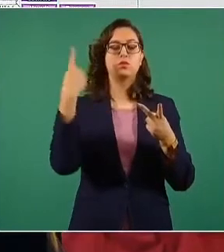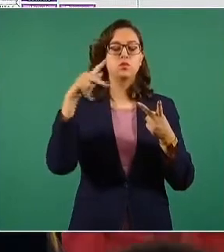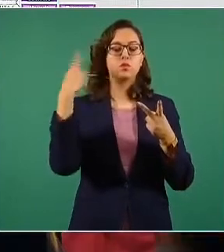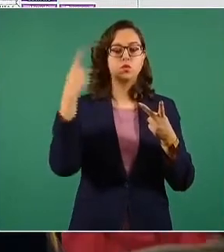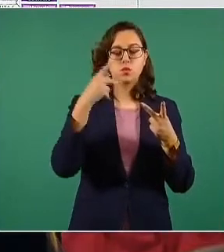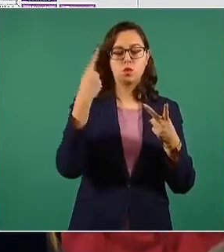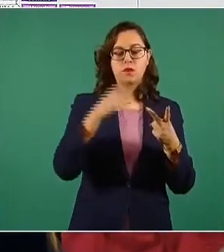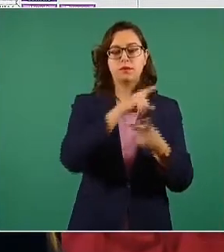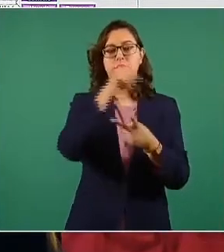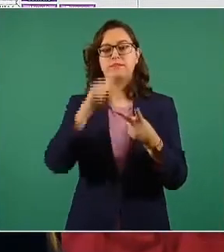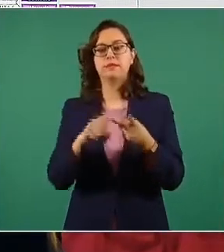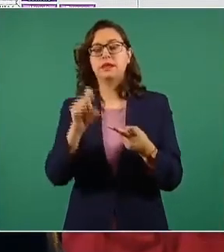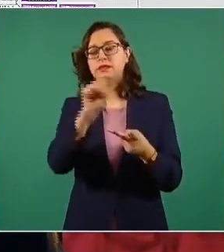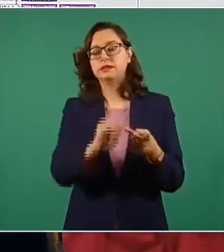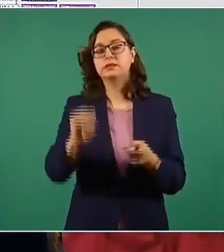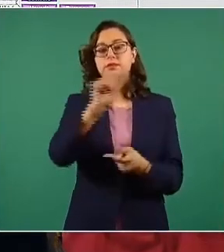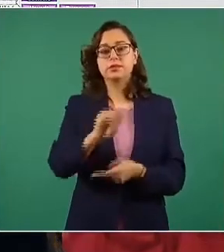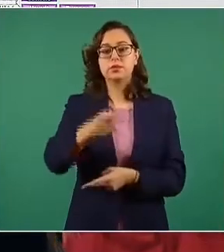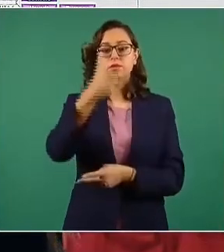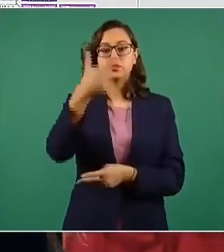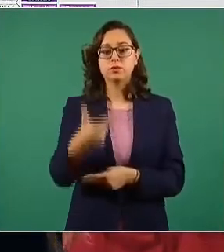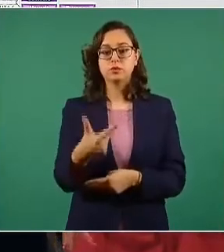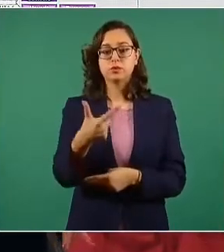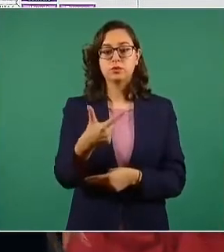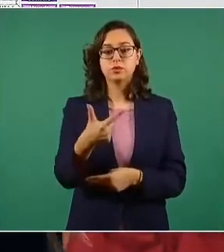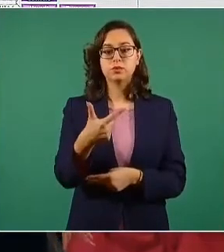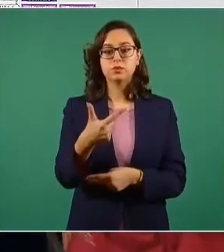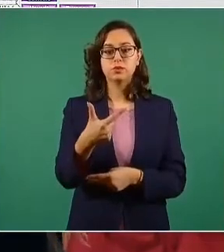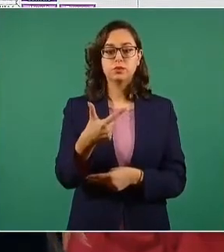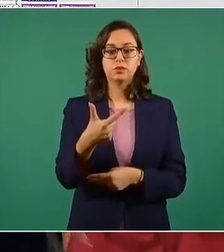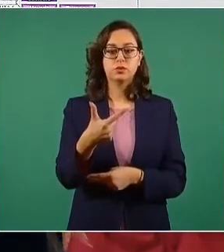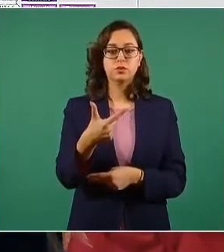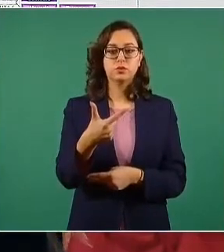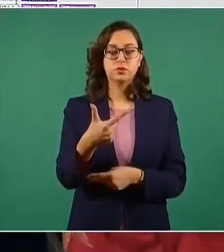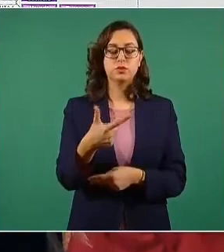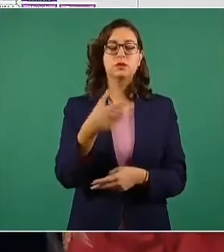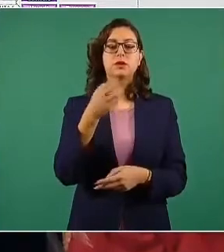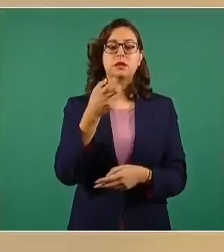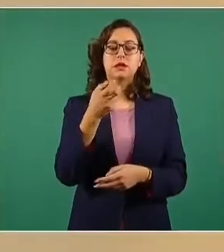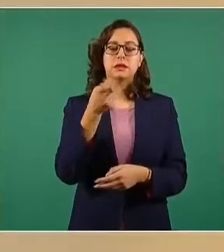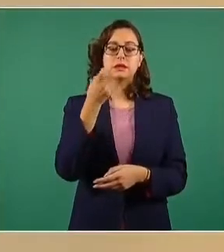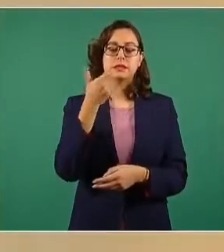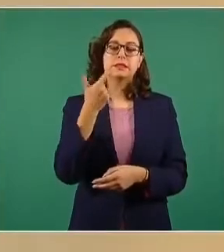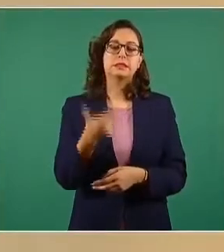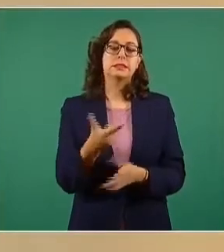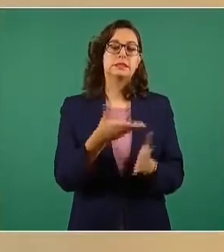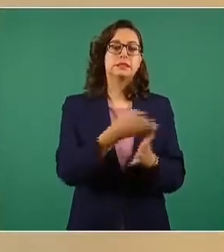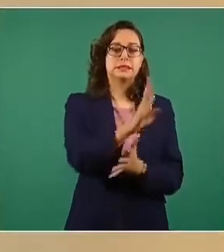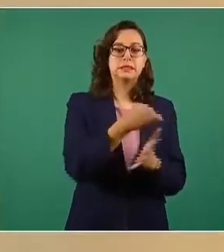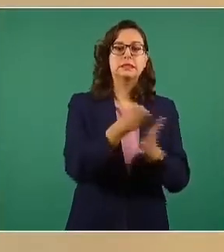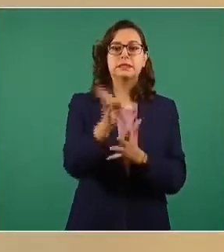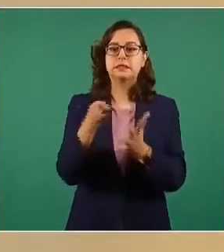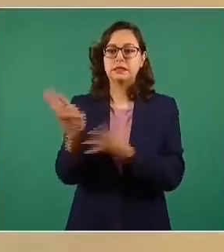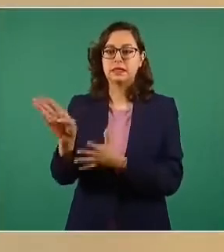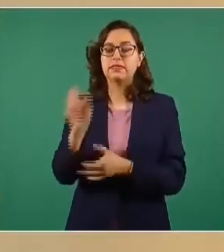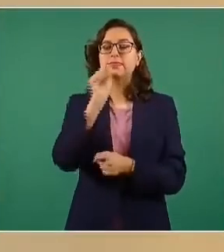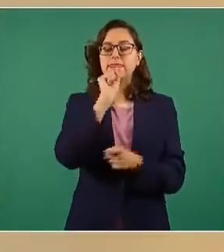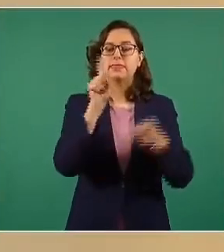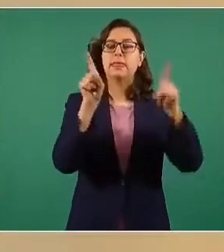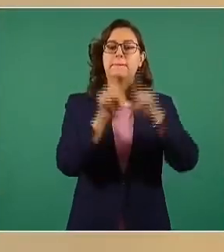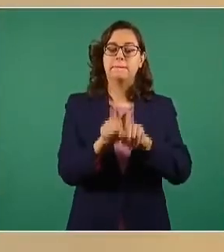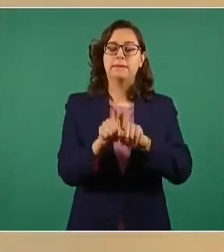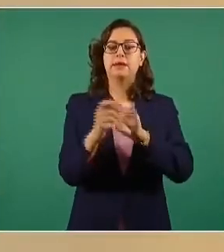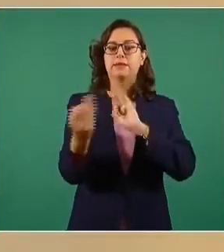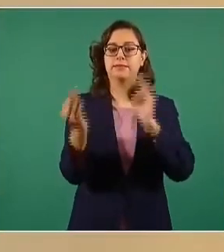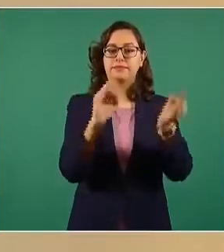El día sábado 7 se hicieron siete rutas, que también acudieron a Virmex, que